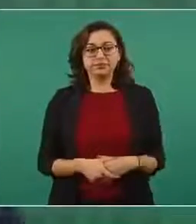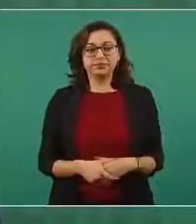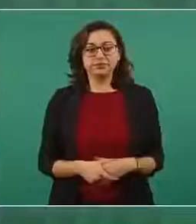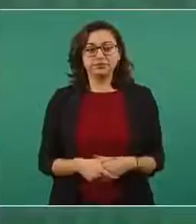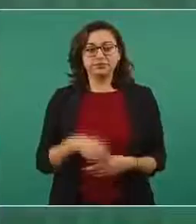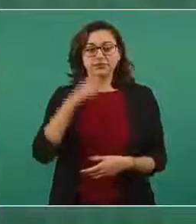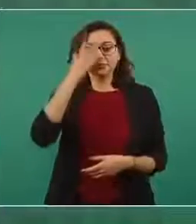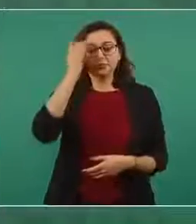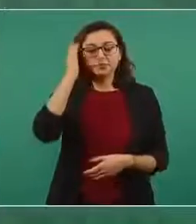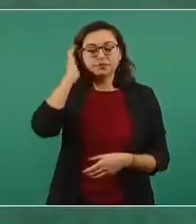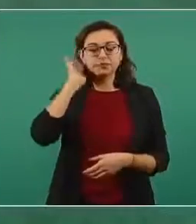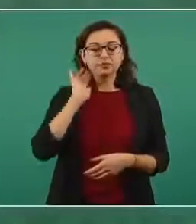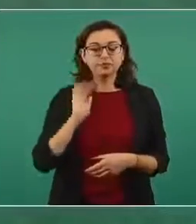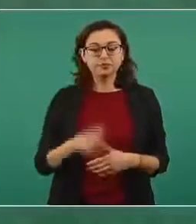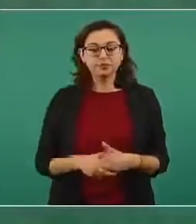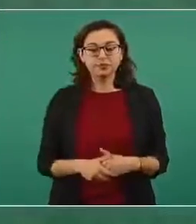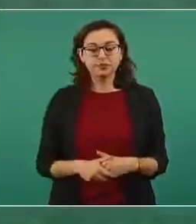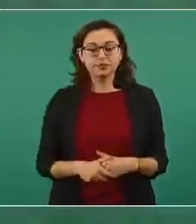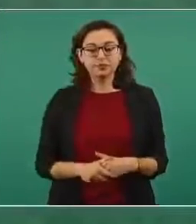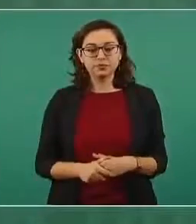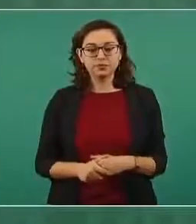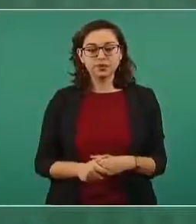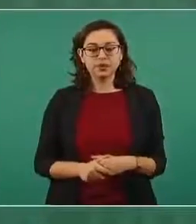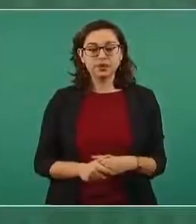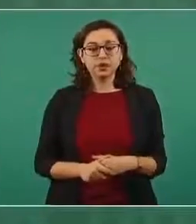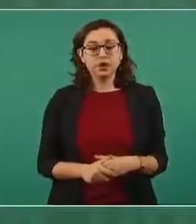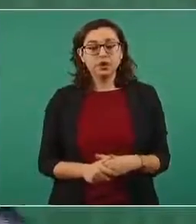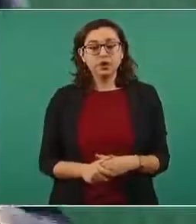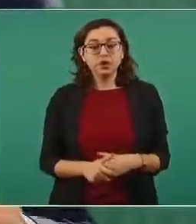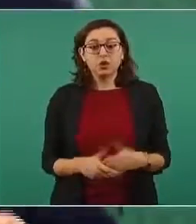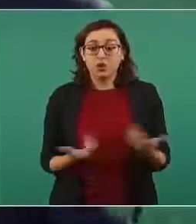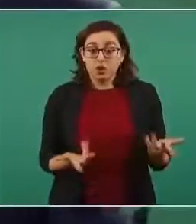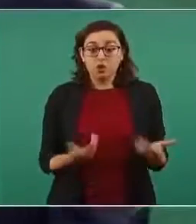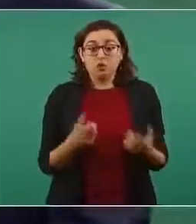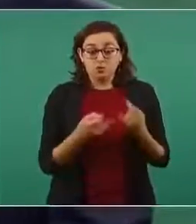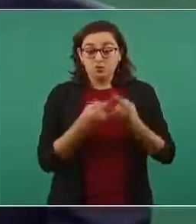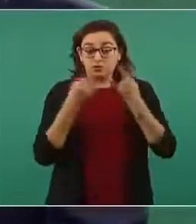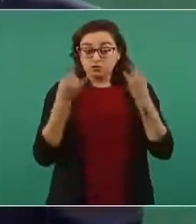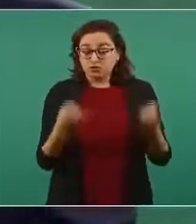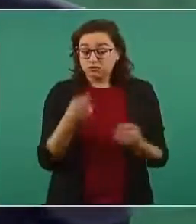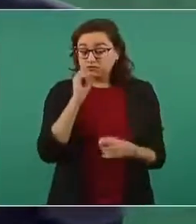otro hecho histórico y lamentable,